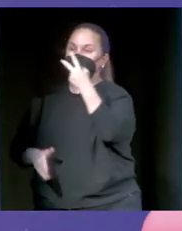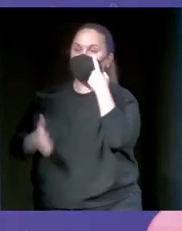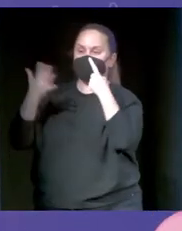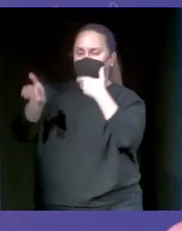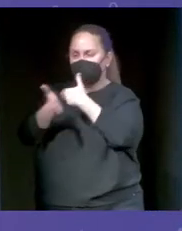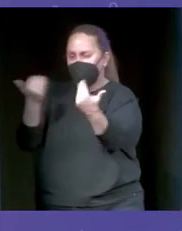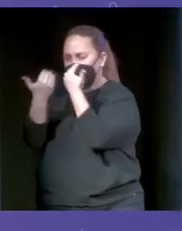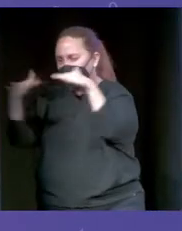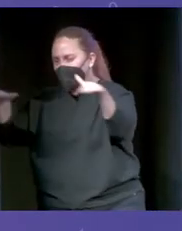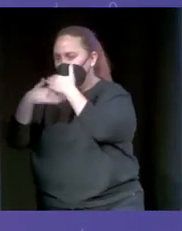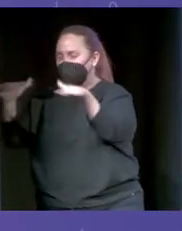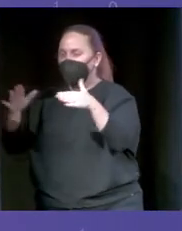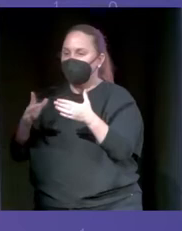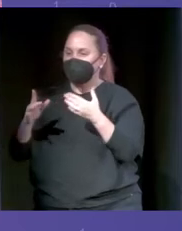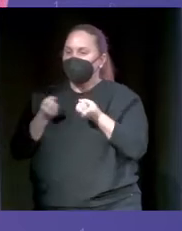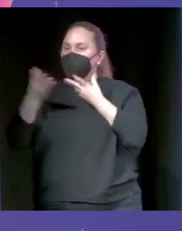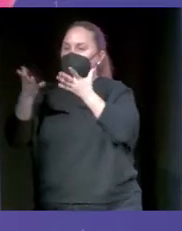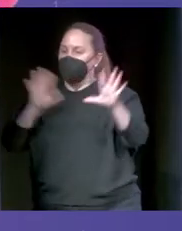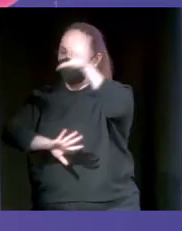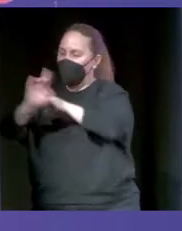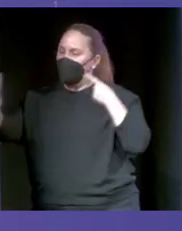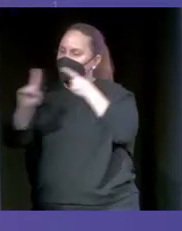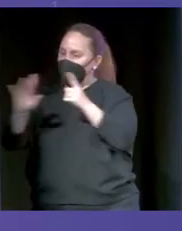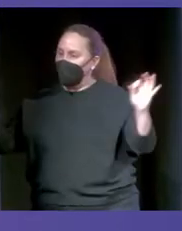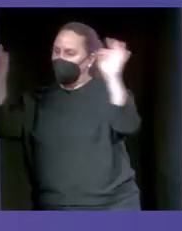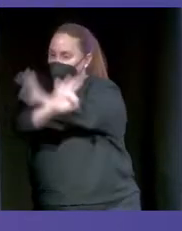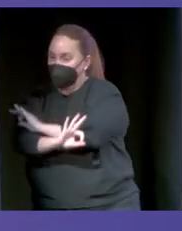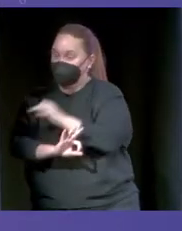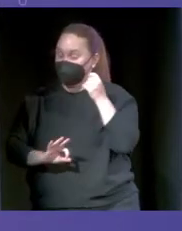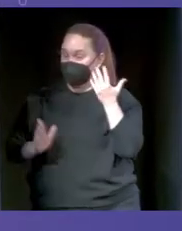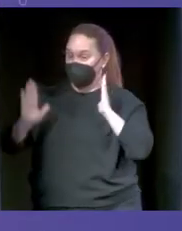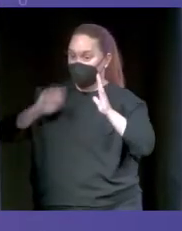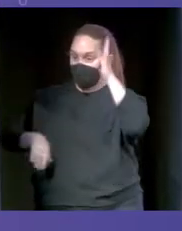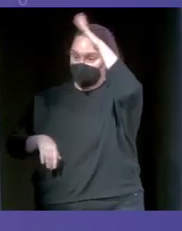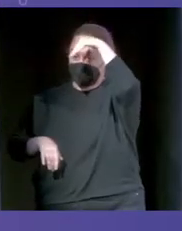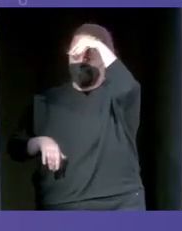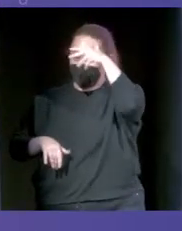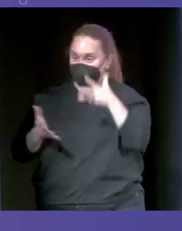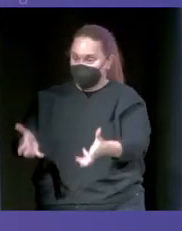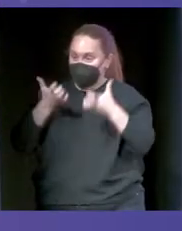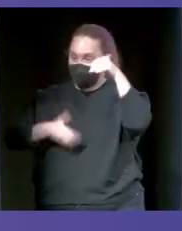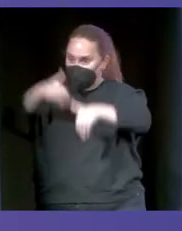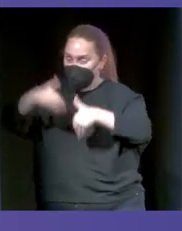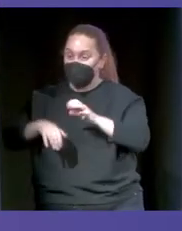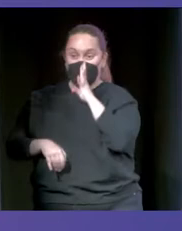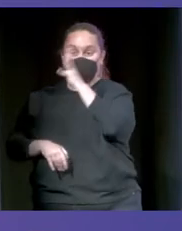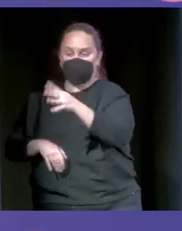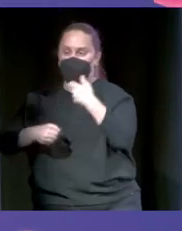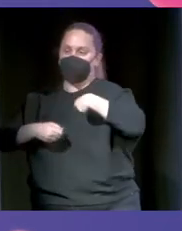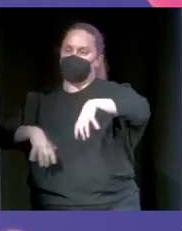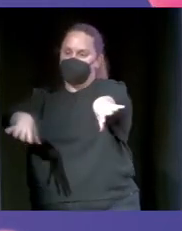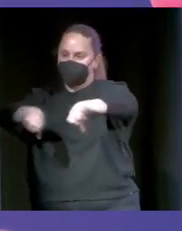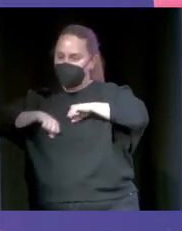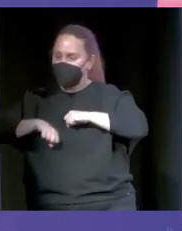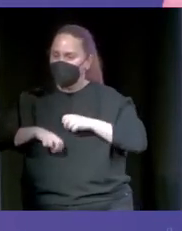desinformación en un evento en el que Trump ganó las elecciones. Y durante los cuatro años de su presidencia, eso que veis ahí abajo son las mentiras que se